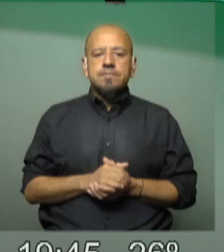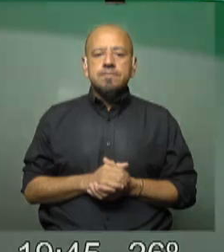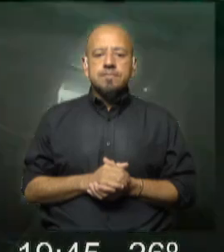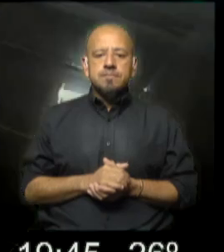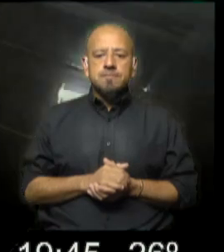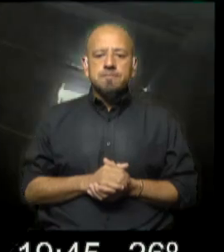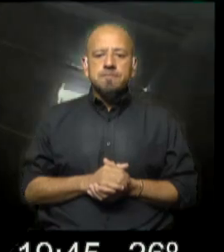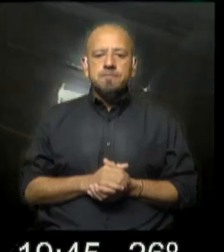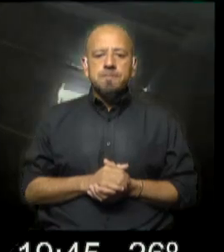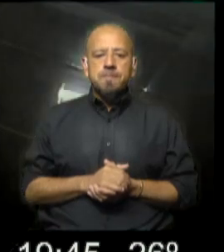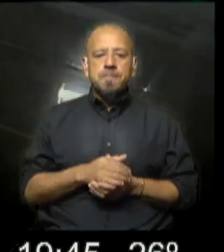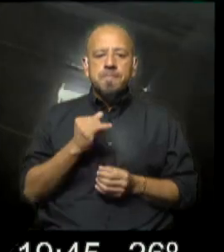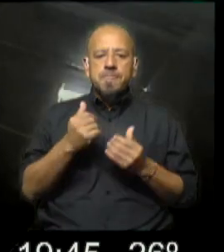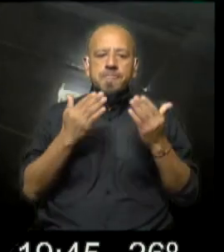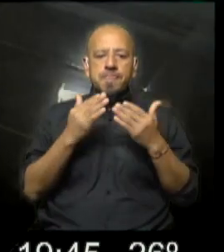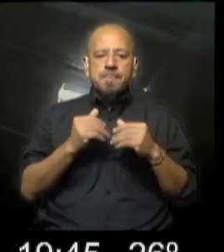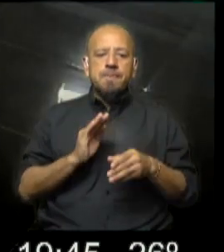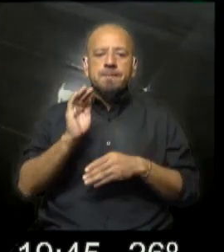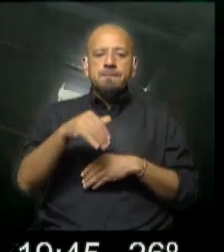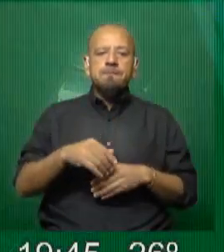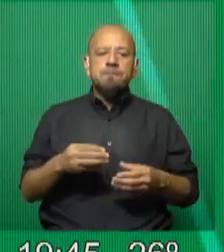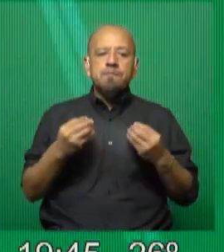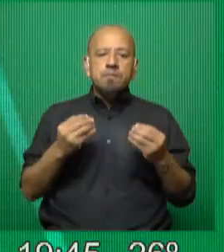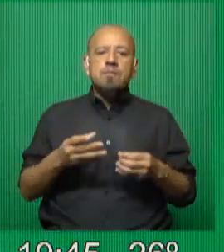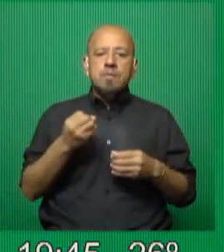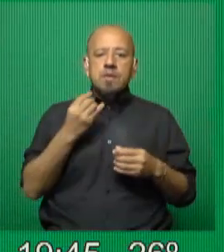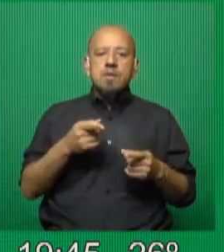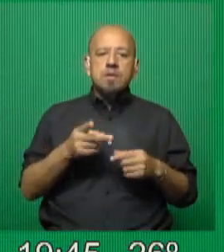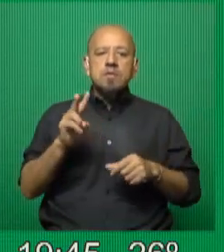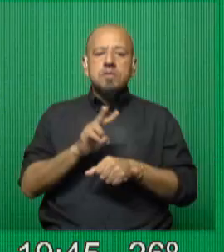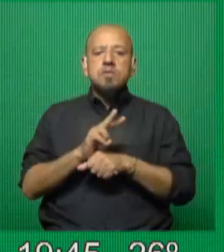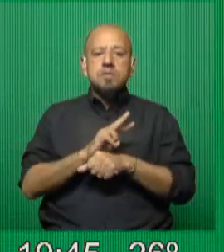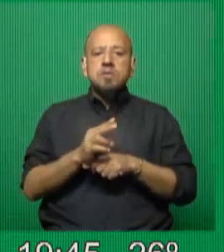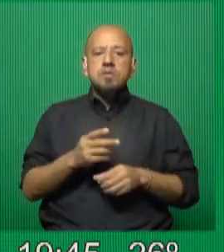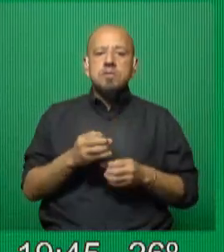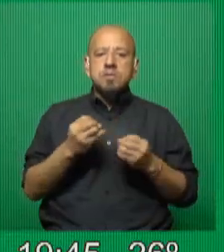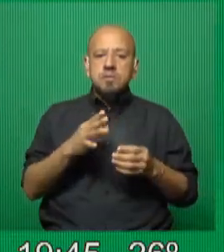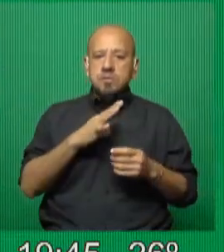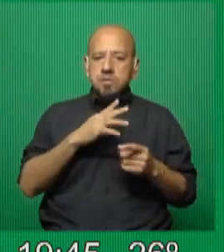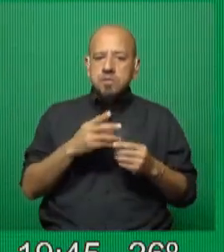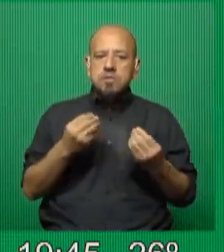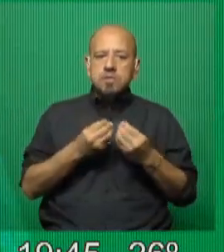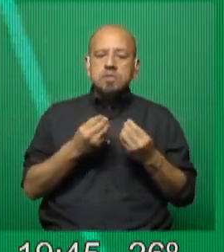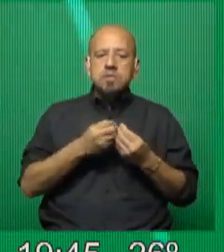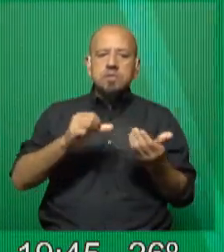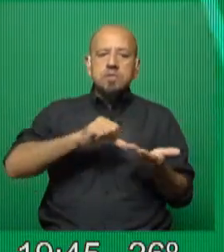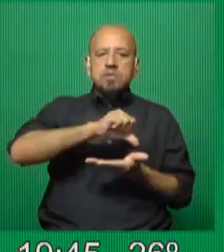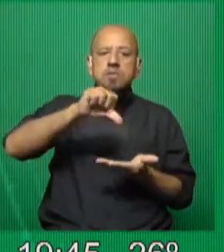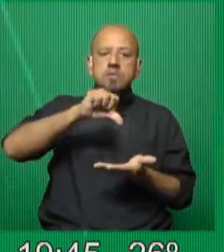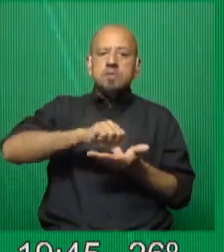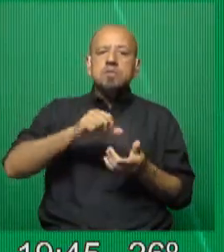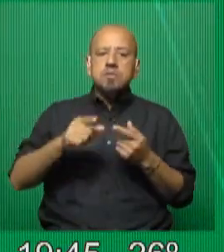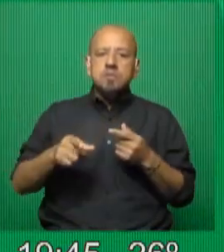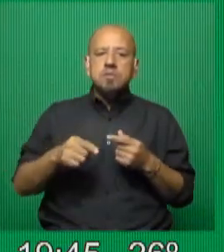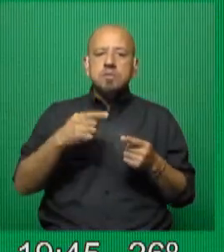Así es, vamos a hablar de las olas y cómo y por qué se protegen las olas, porque hay varios países que a través de diferentes